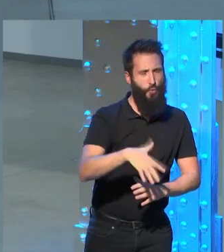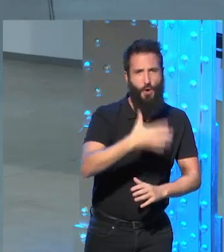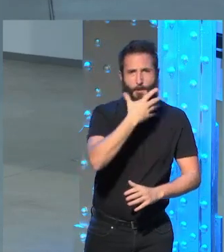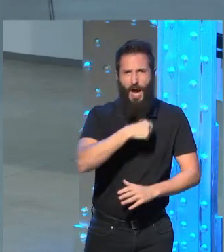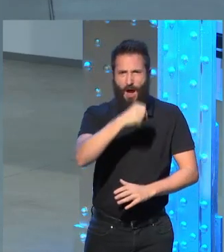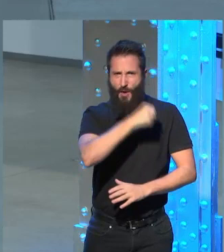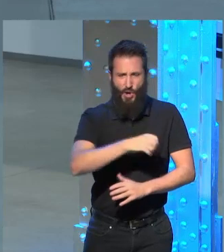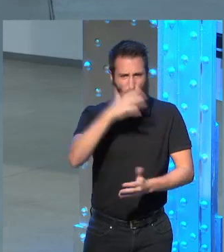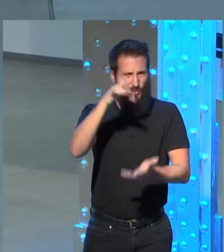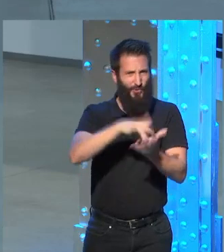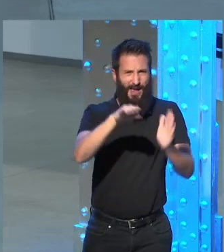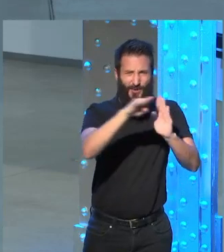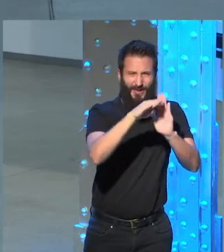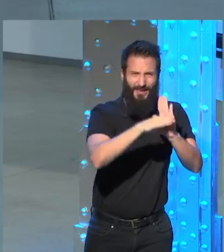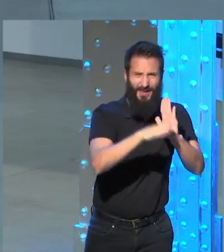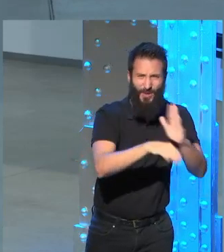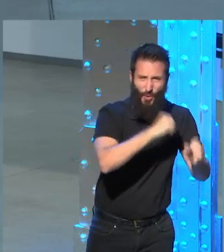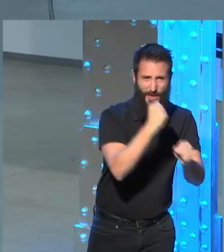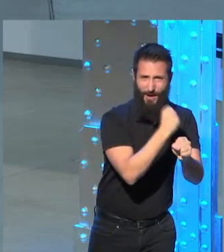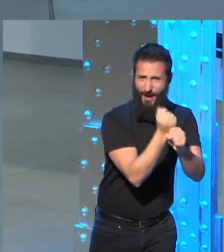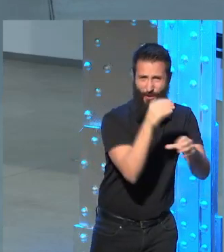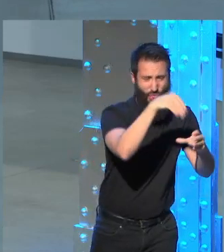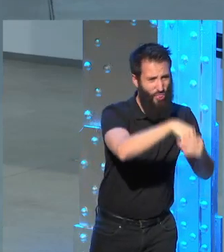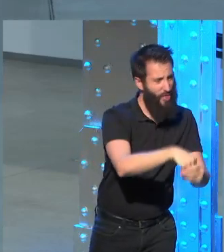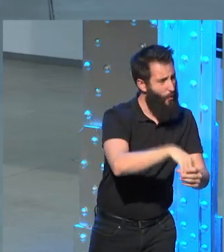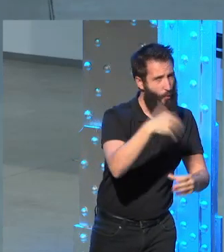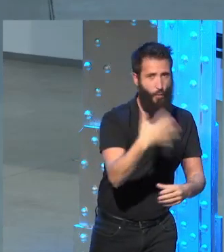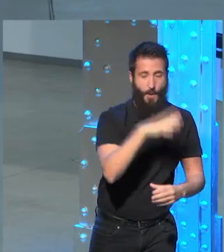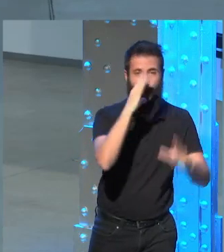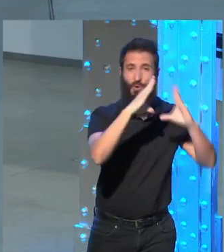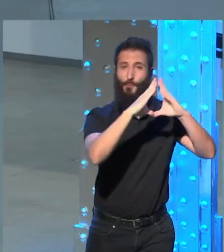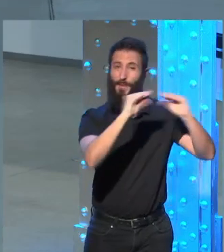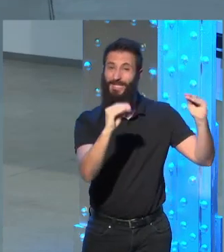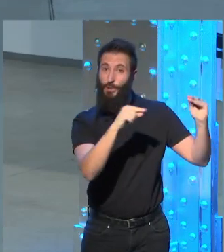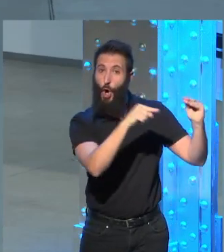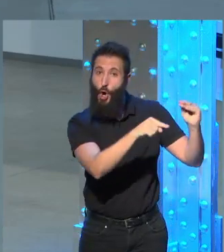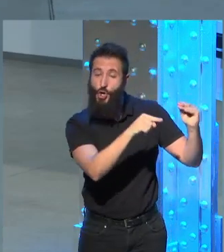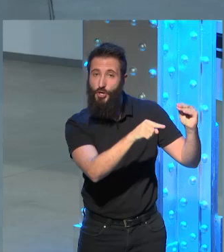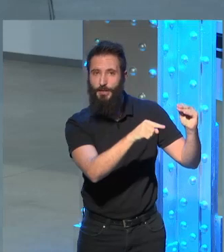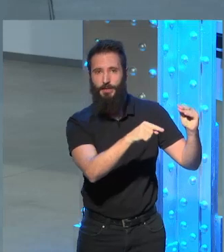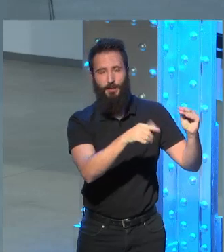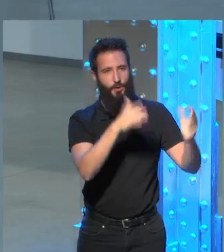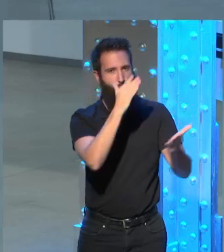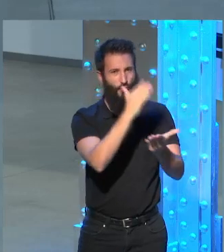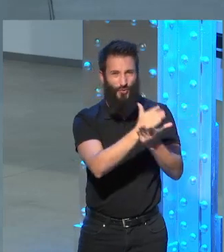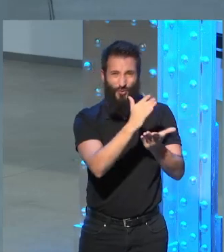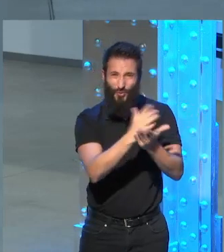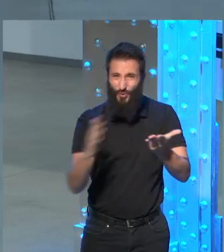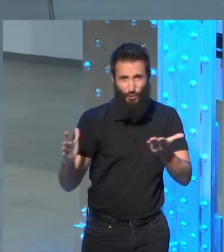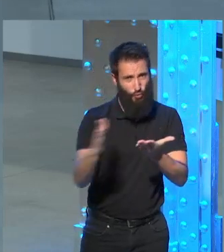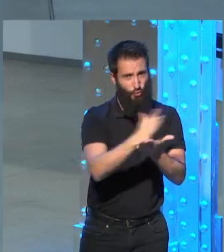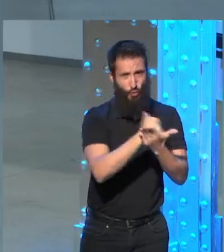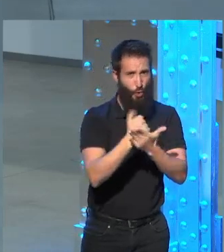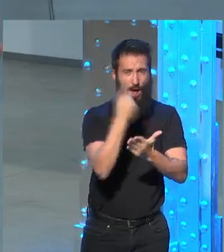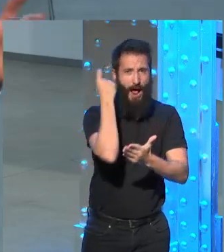condiciones en las que trabajan. Princeton es una universidad en la que los cursos son de muy